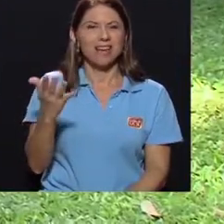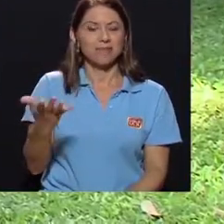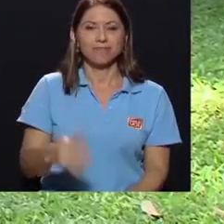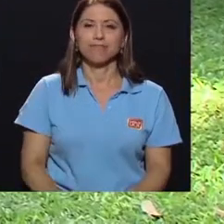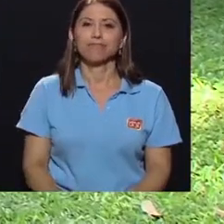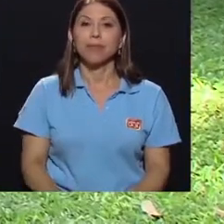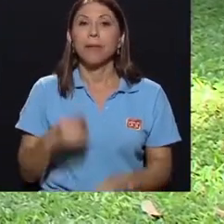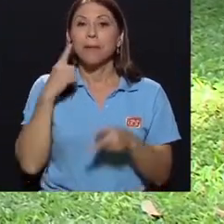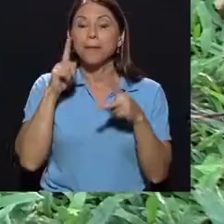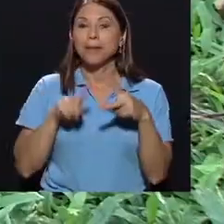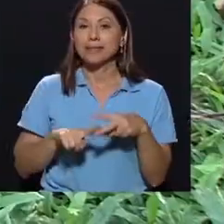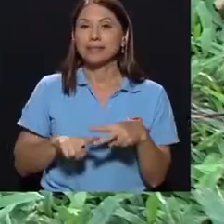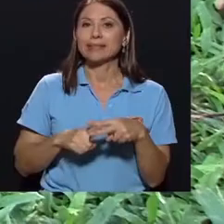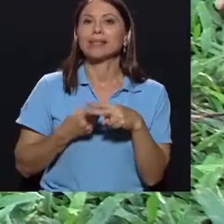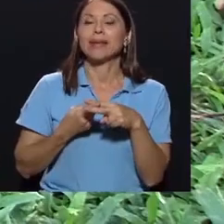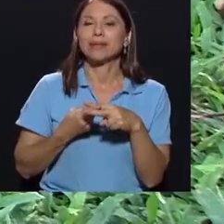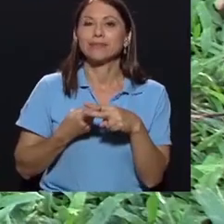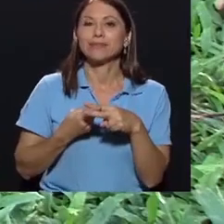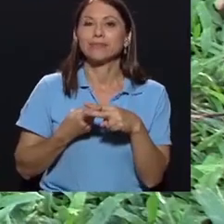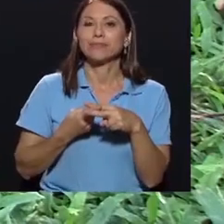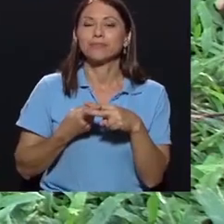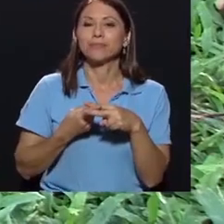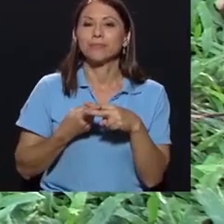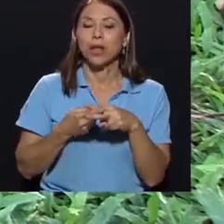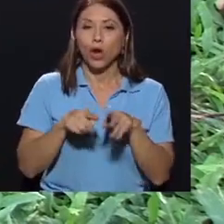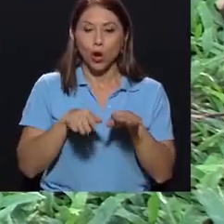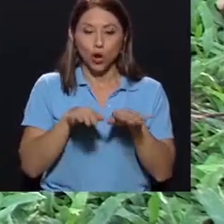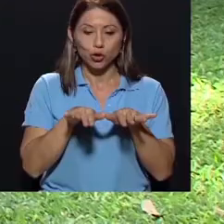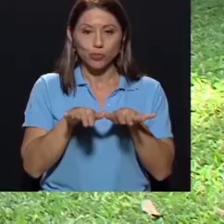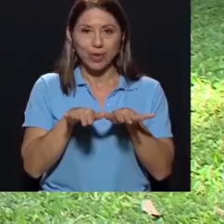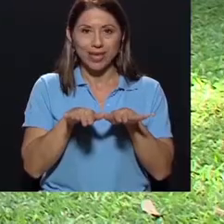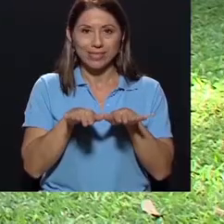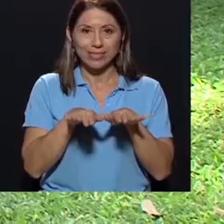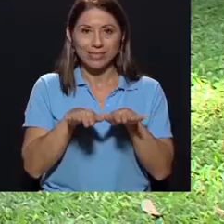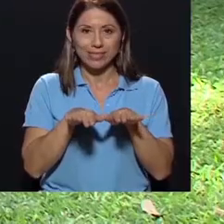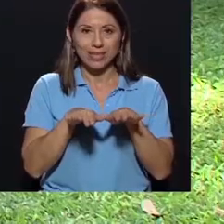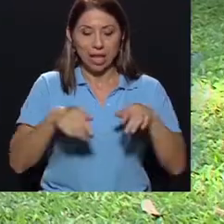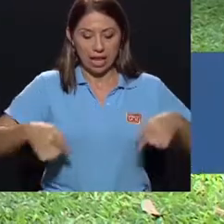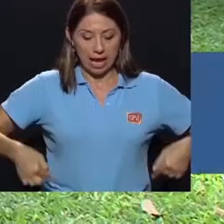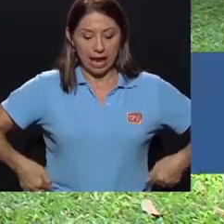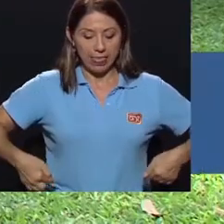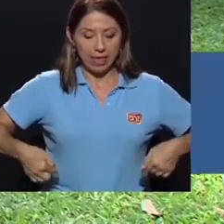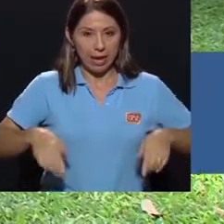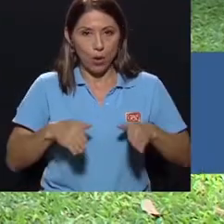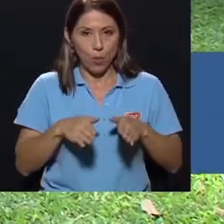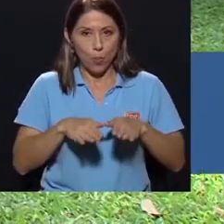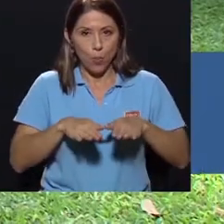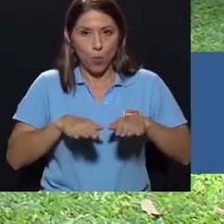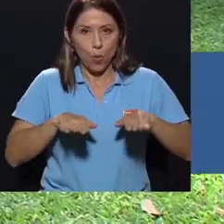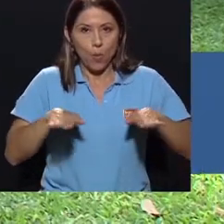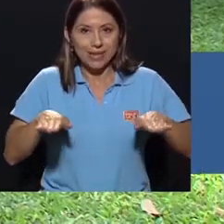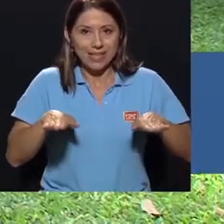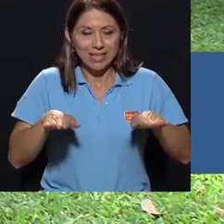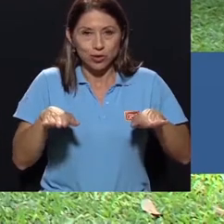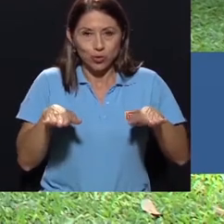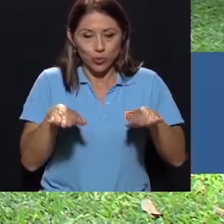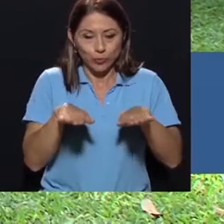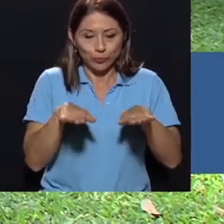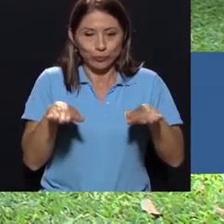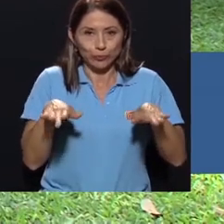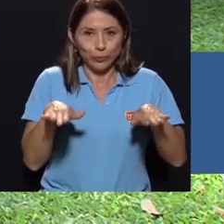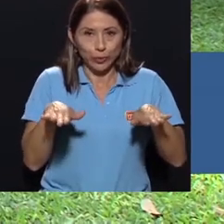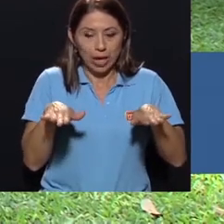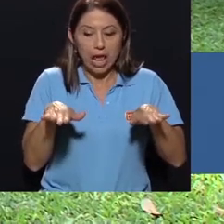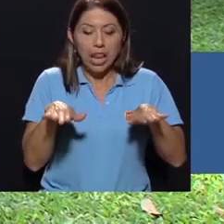La posición inicial es con los pies un poco más ancho de las caderas. Las puntas de los